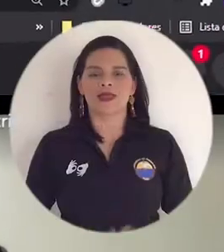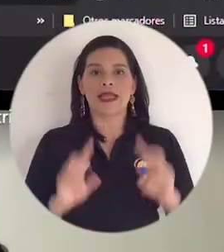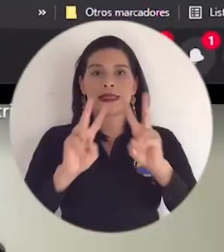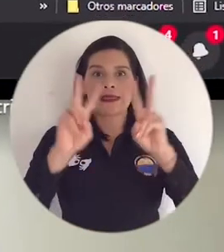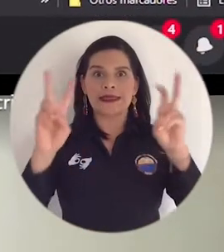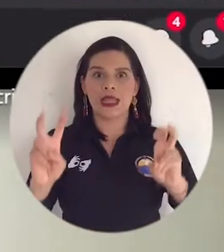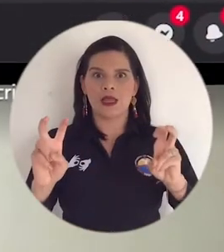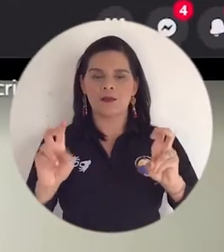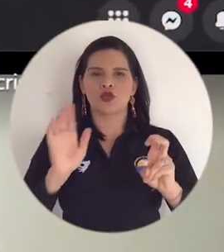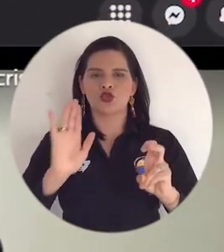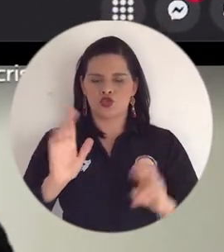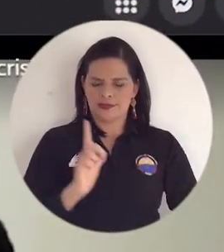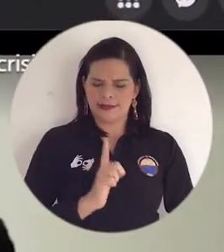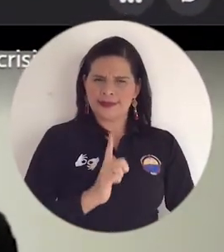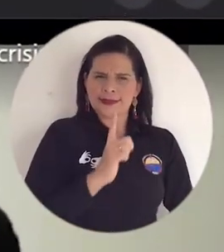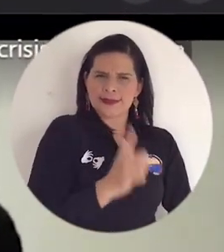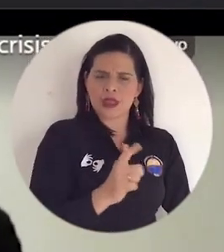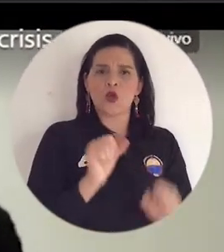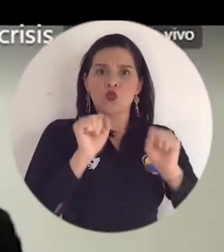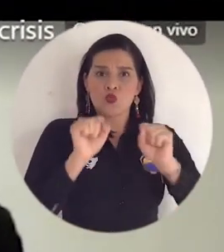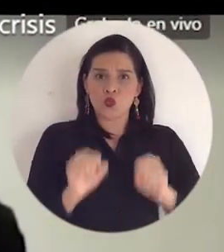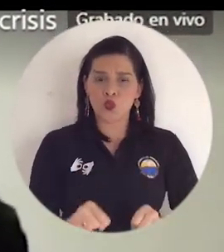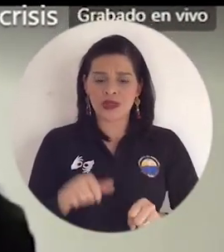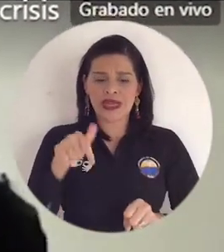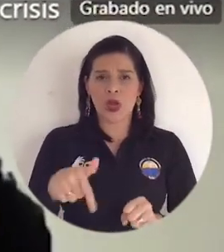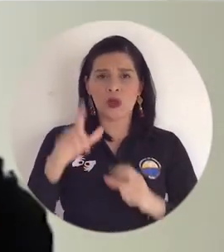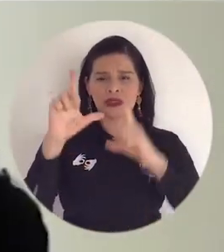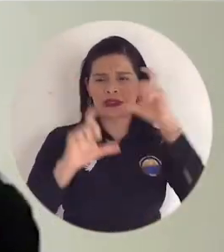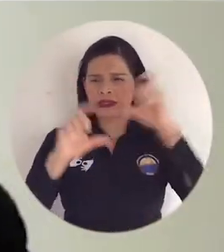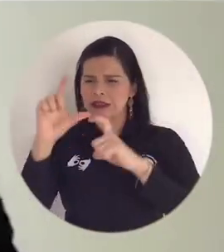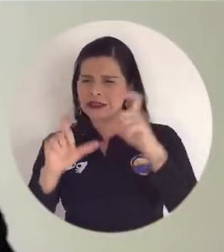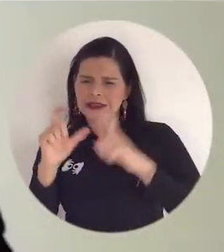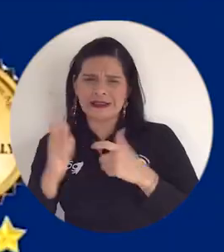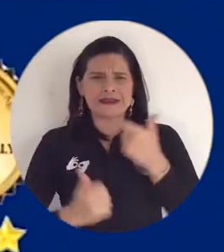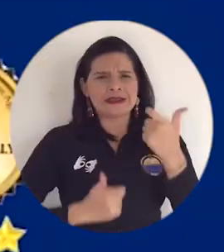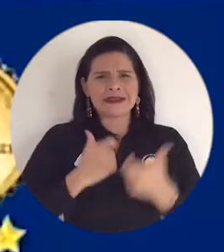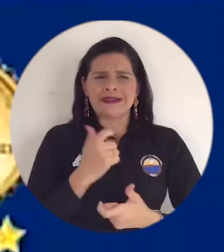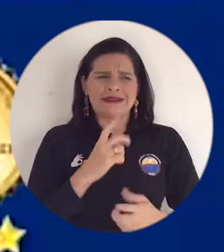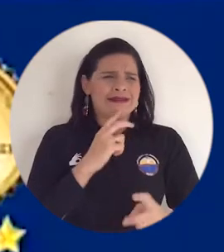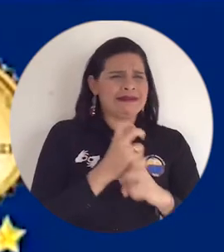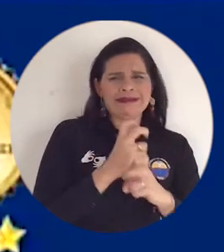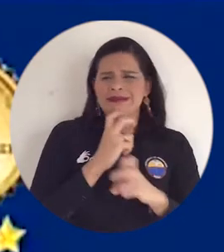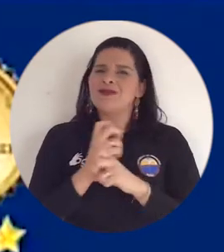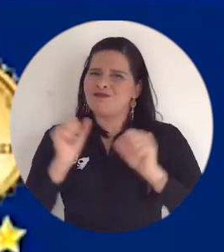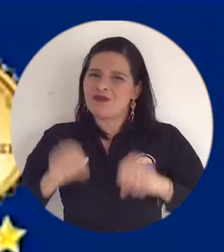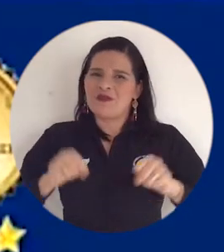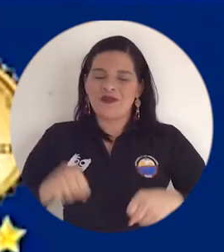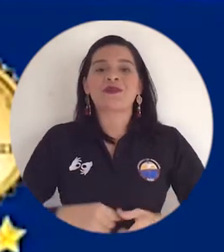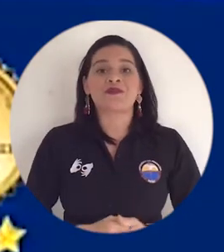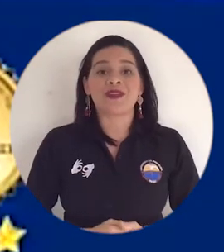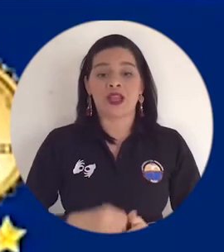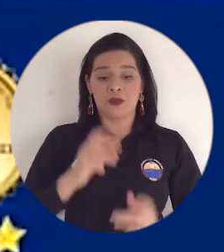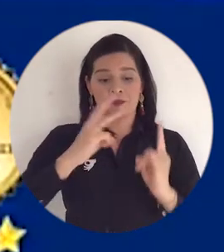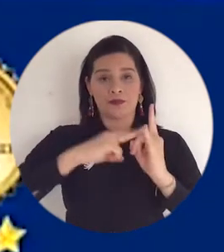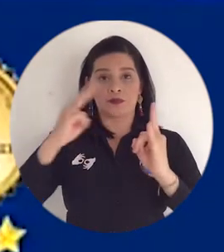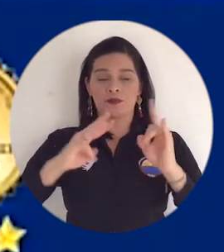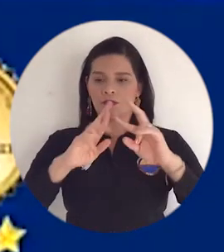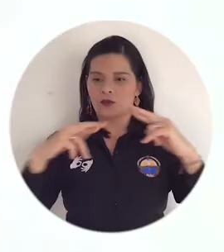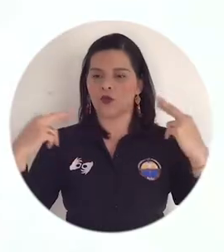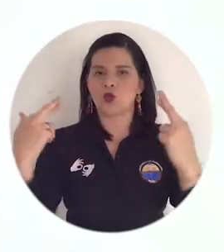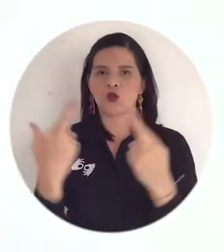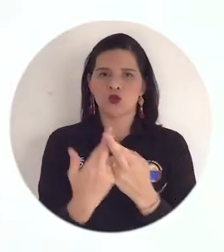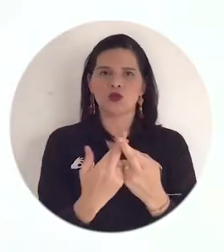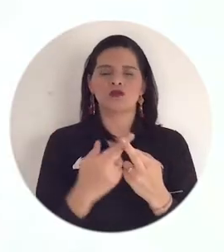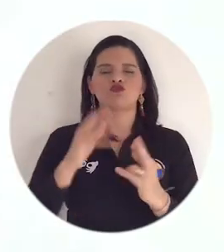Con la temática denominada Liderazgo para un Turismo Sostenible en Tiempos de Crisis, la Universidad del Magdalena reunió a